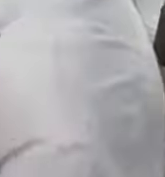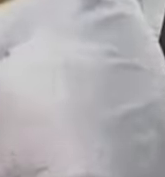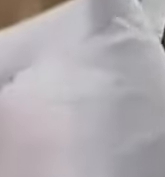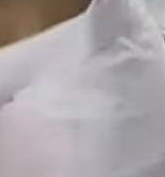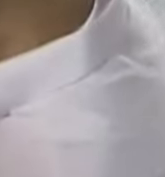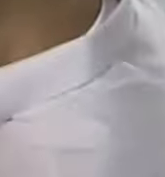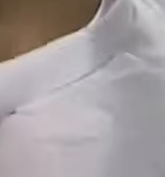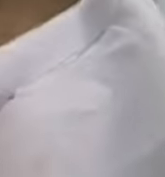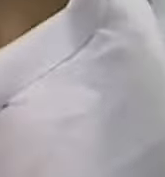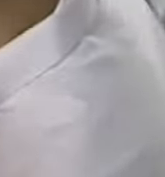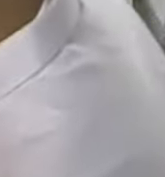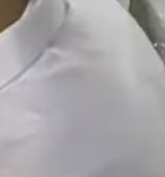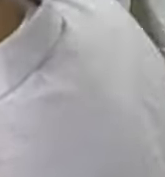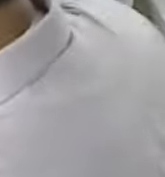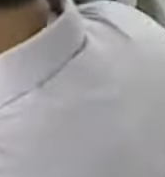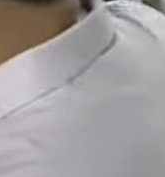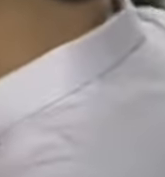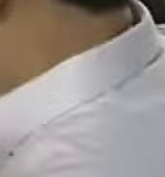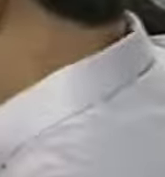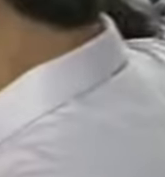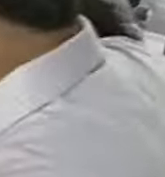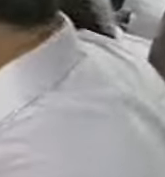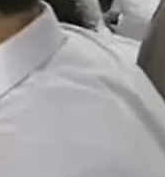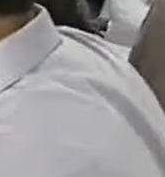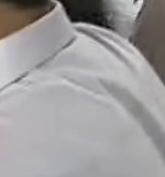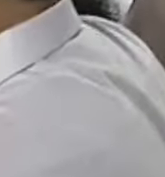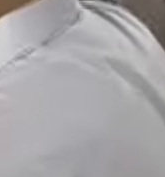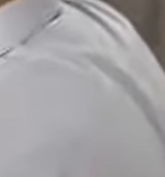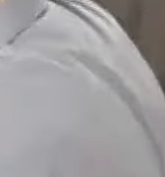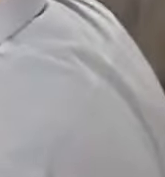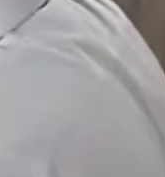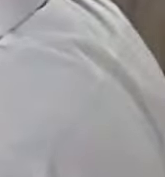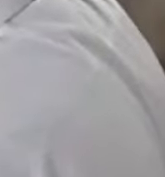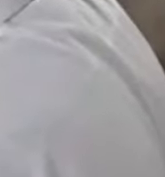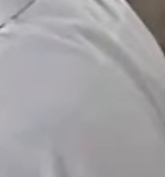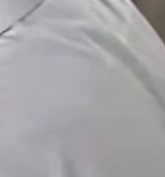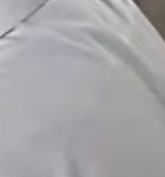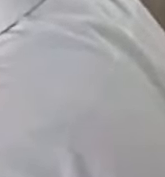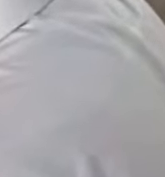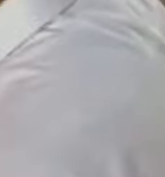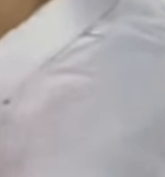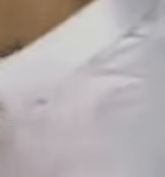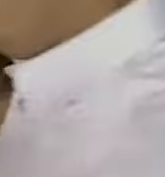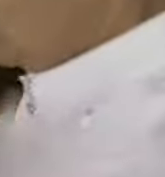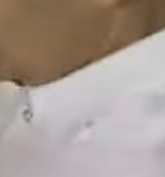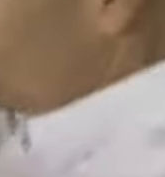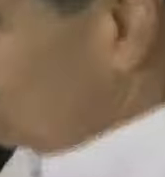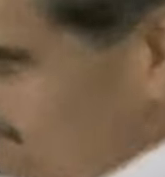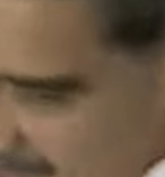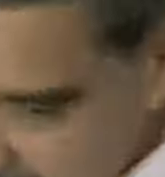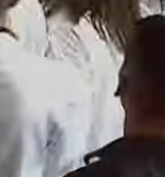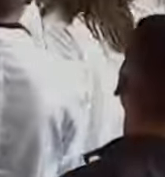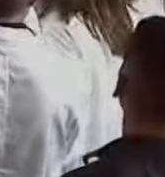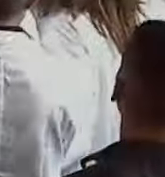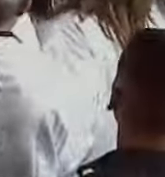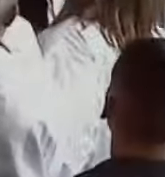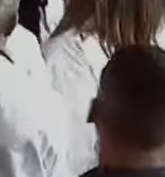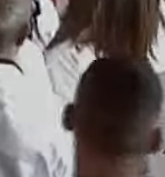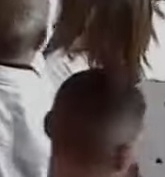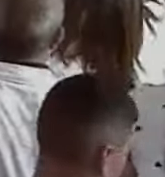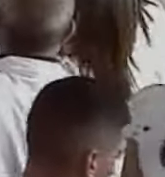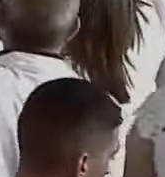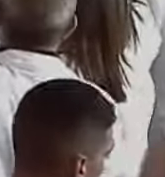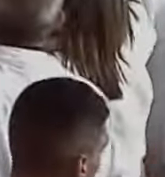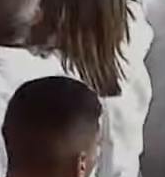los diferentes centros de salud que sería de Venezuela si no existiera el uno por diez del buen gobierno además